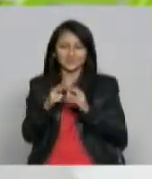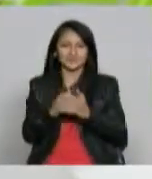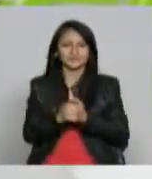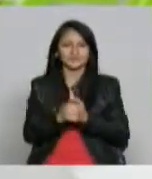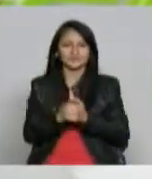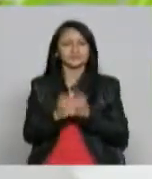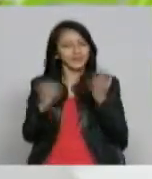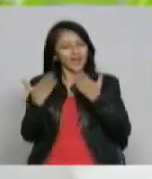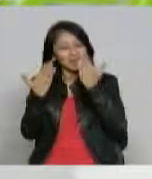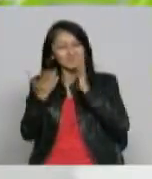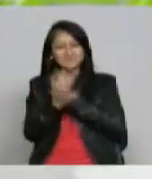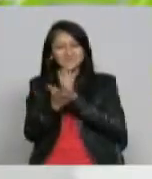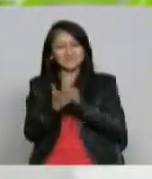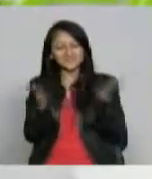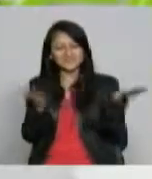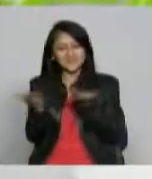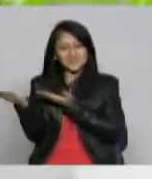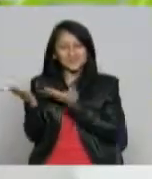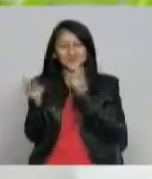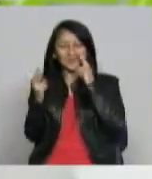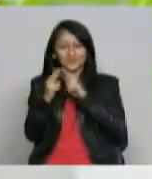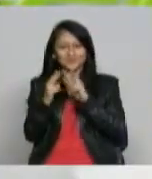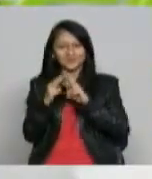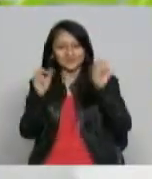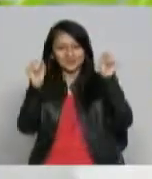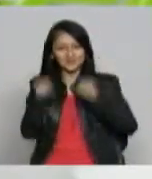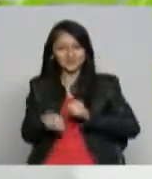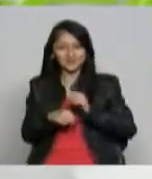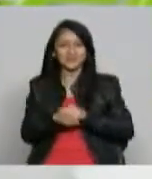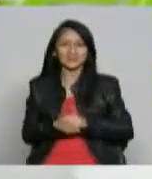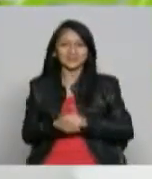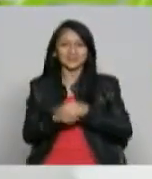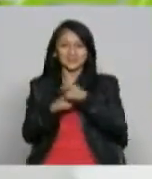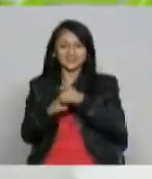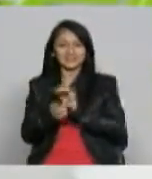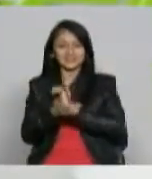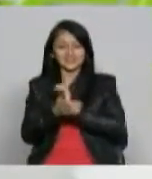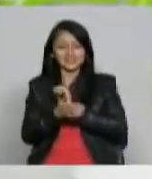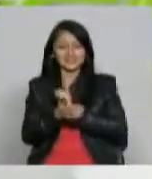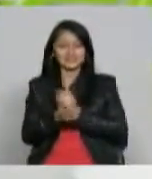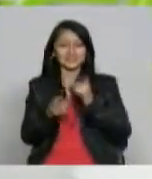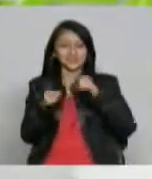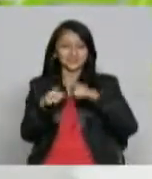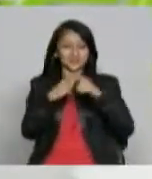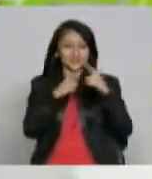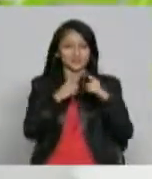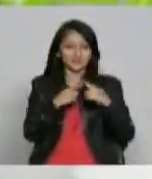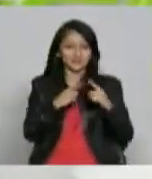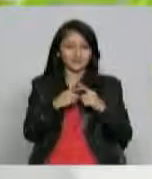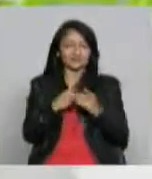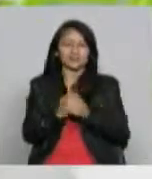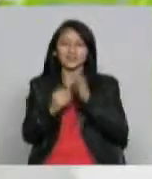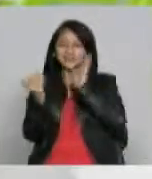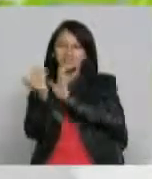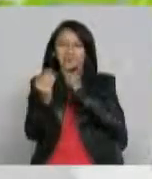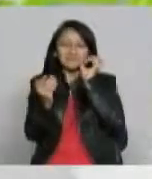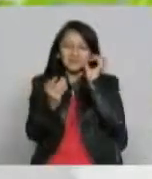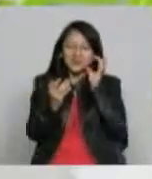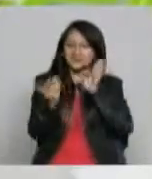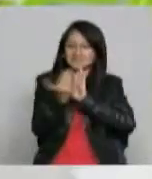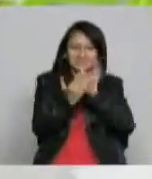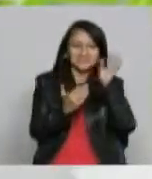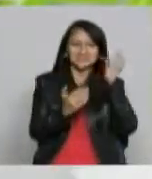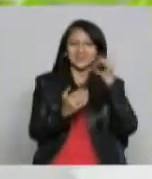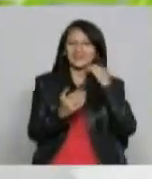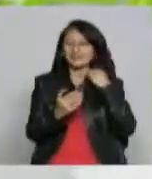pierdan la oportunidad de conocer uno de los mejores canales regionales que tiene el país y lo tienen en la capital de Caldas cerca a Pereira cerca a